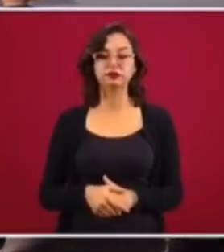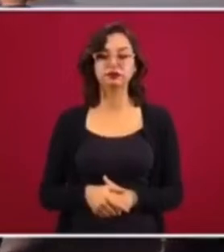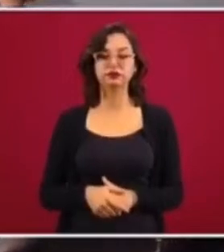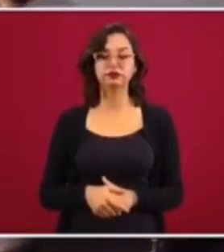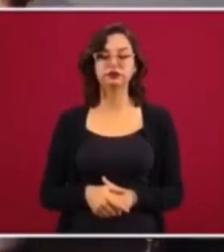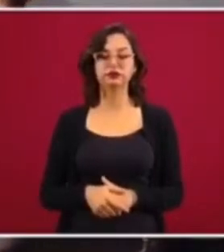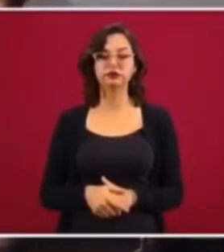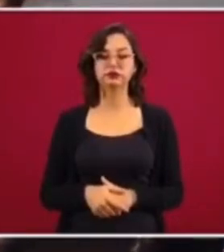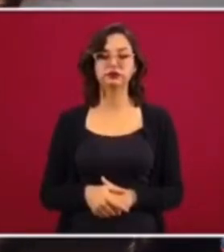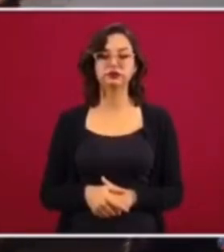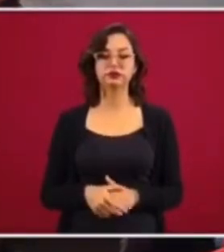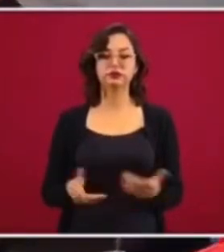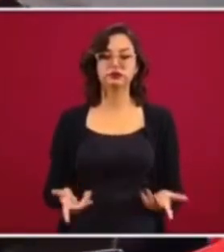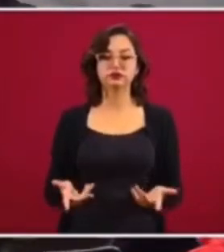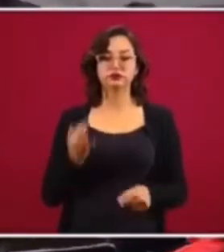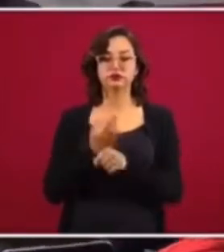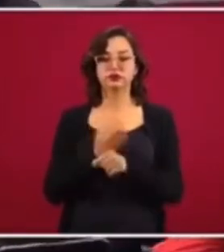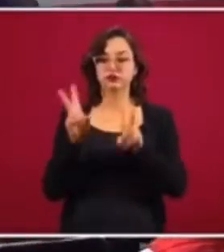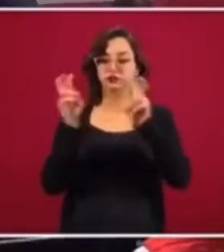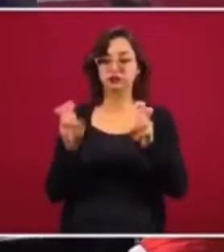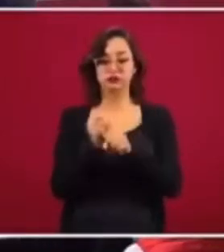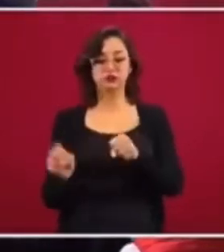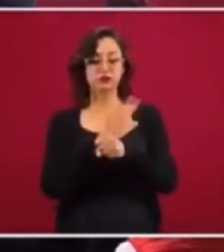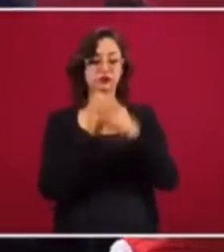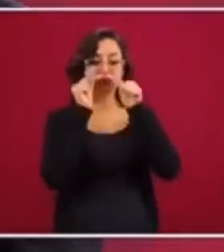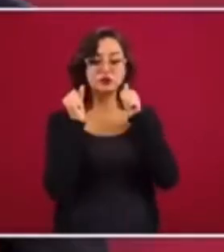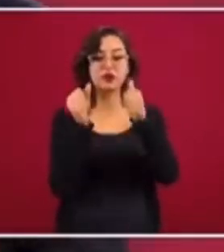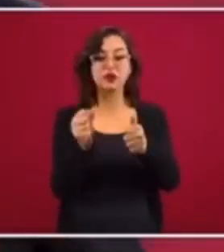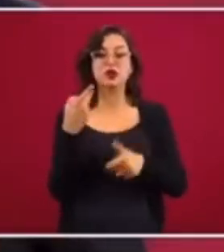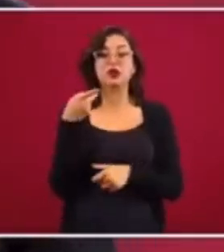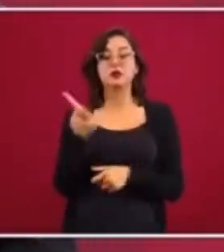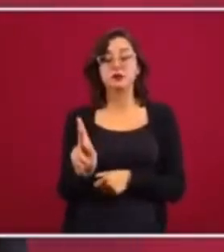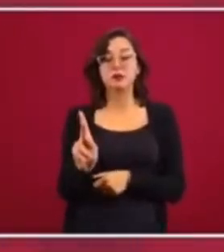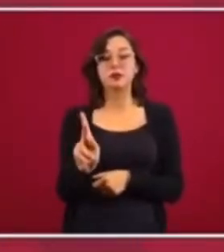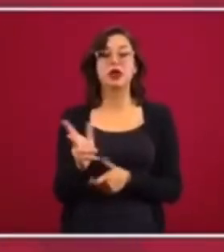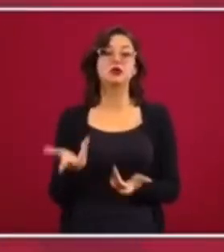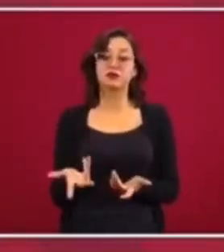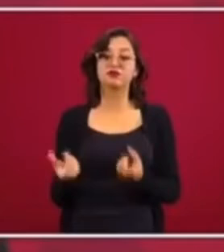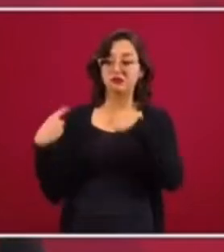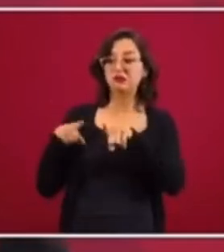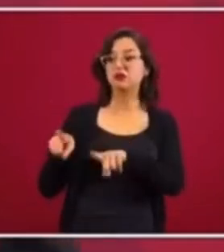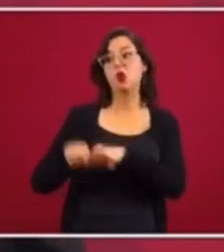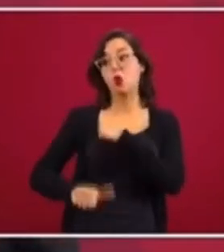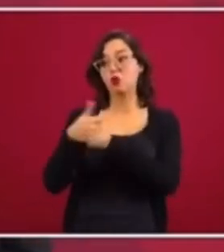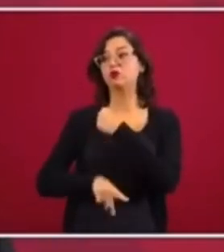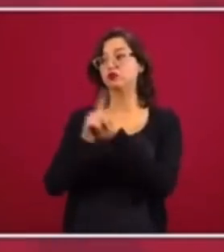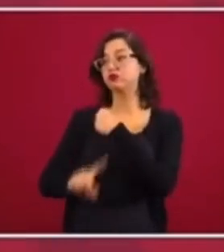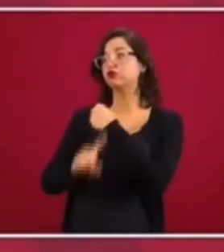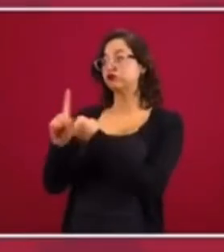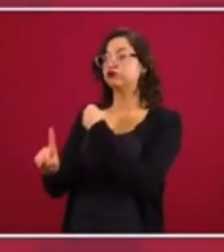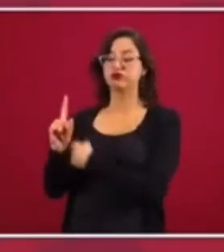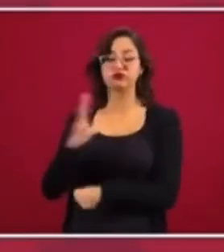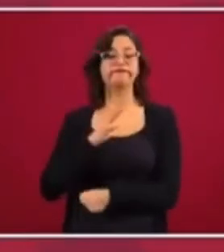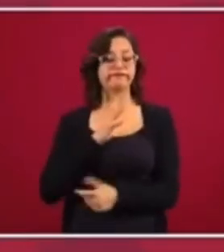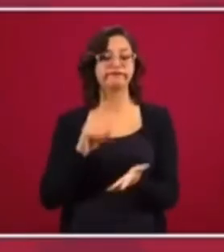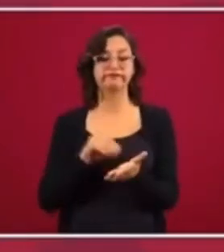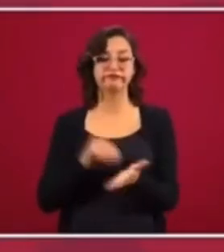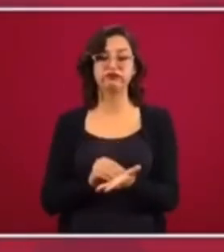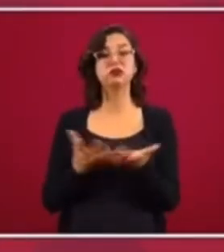porque estamos atendiendo el coronavirus, pero desgraciadamente seguimos teniendo problemas con